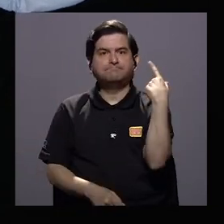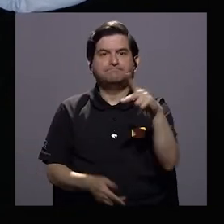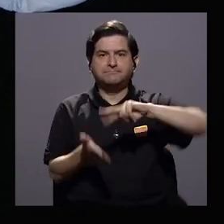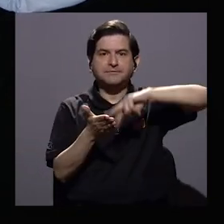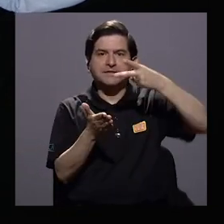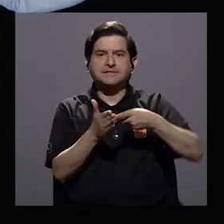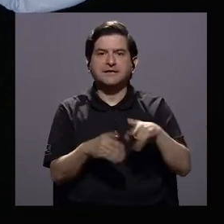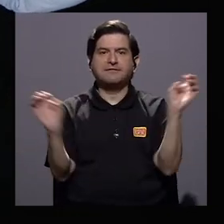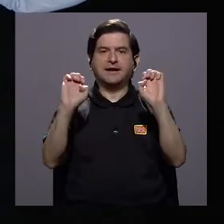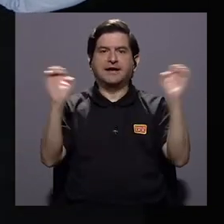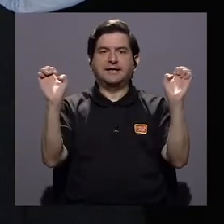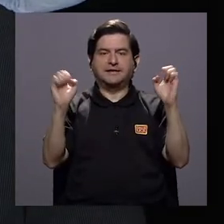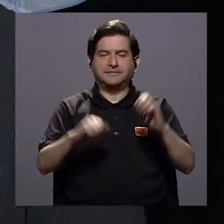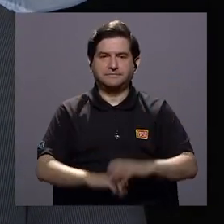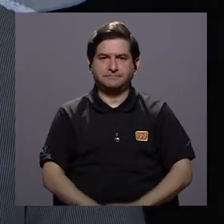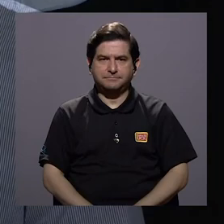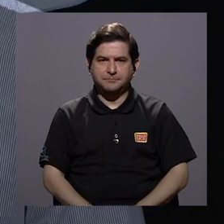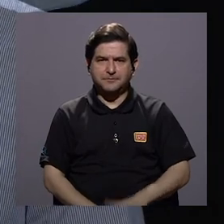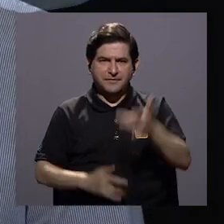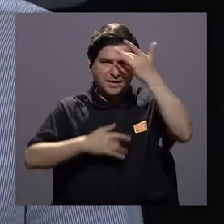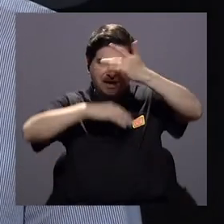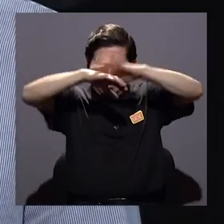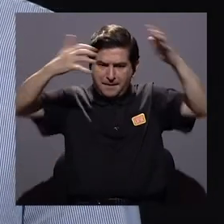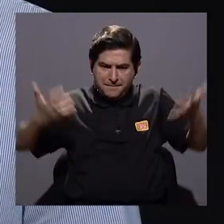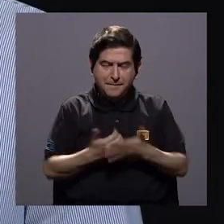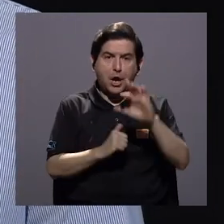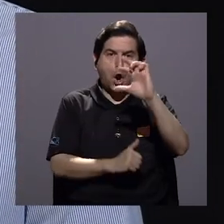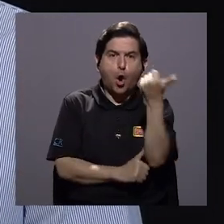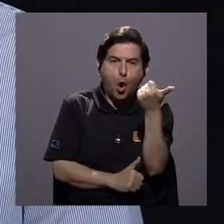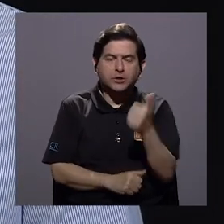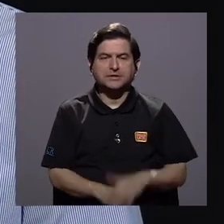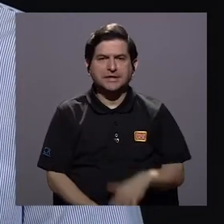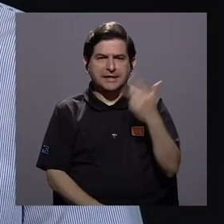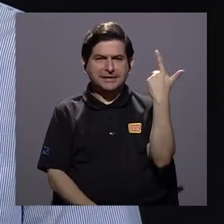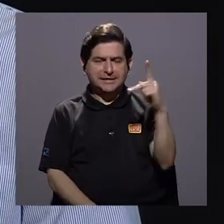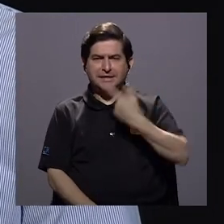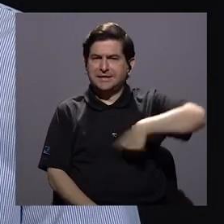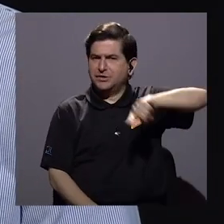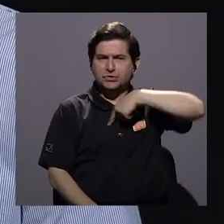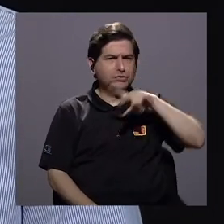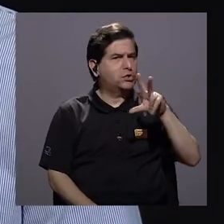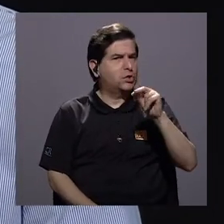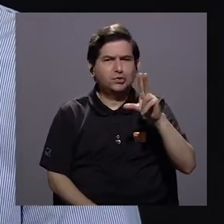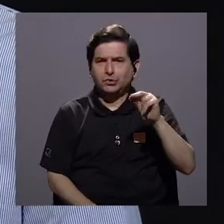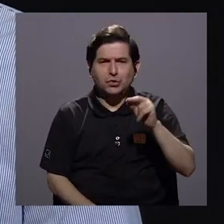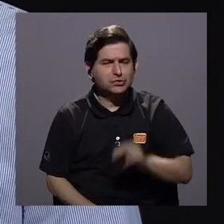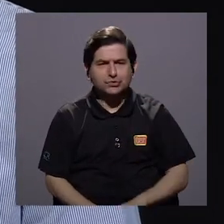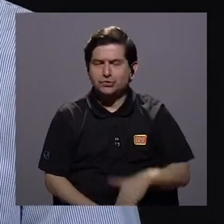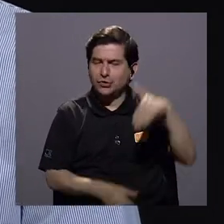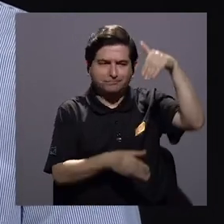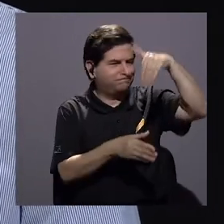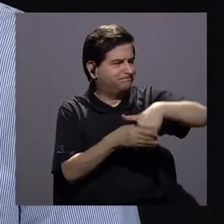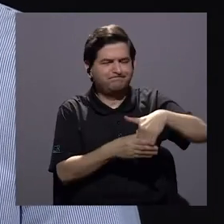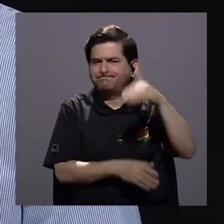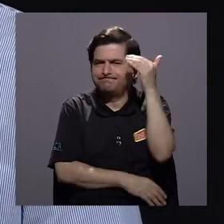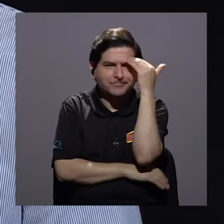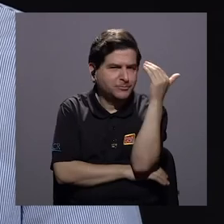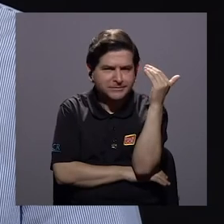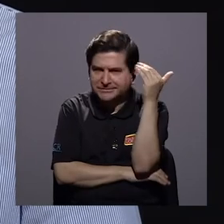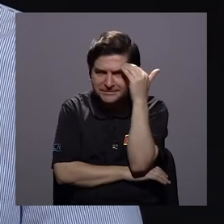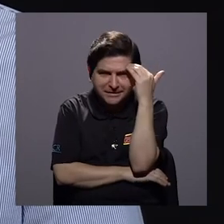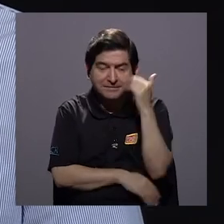amenazas que generan estas emergencias la pandemia es otra es un tipo de amenaza con la cual no nos habíamos metido no